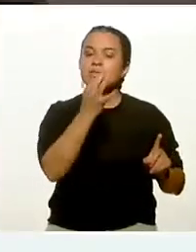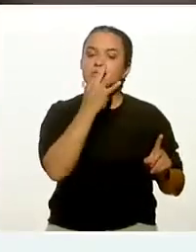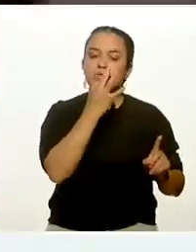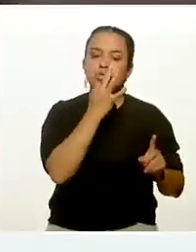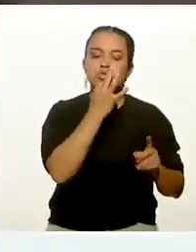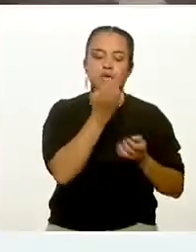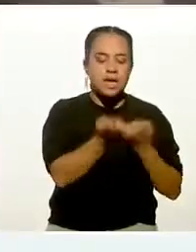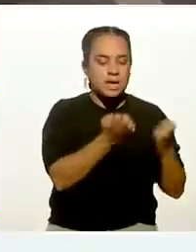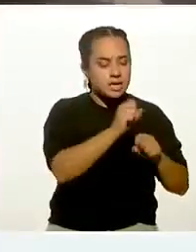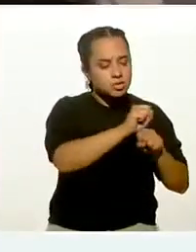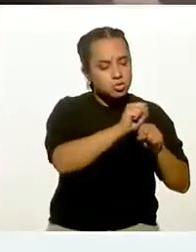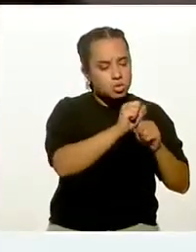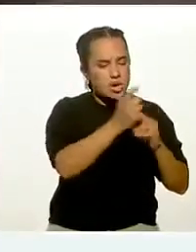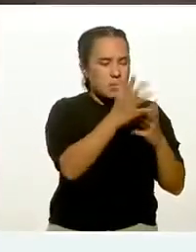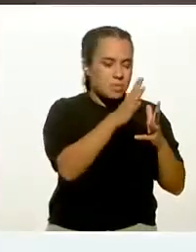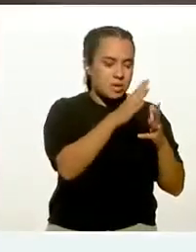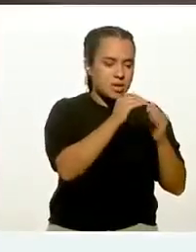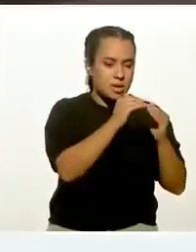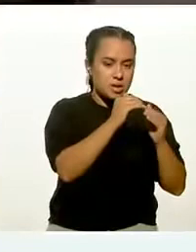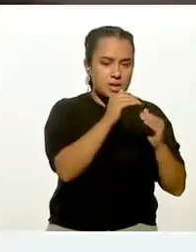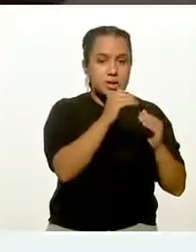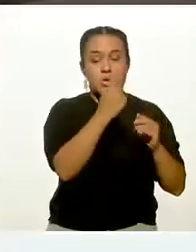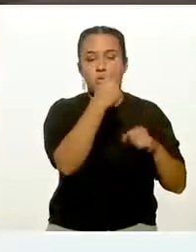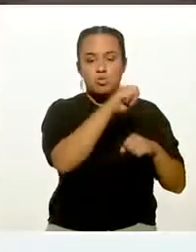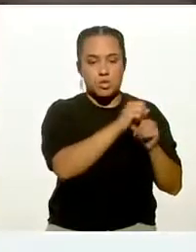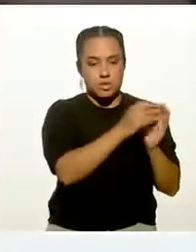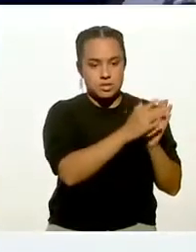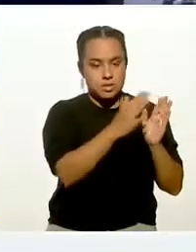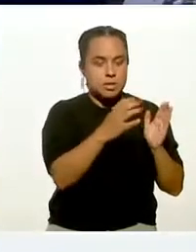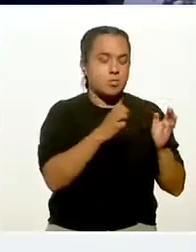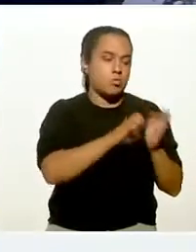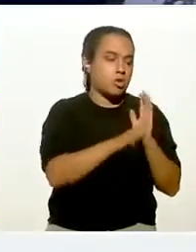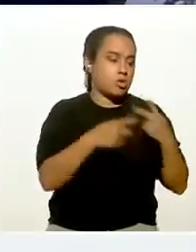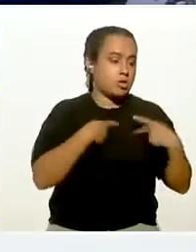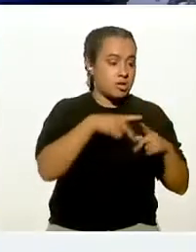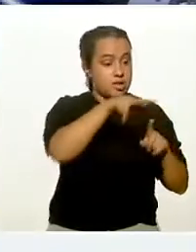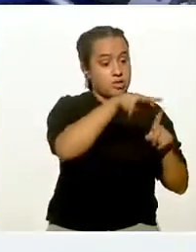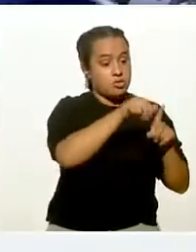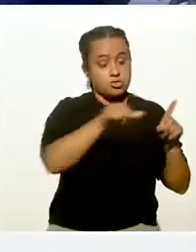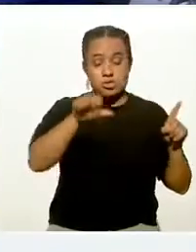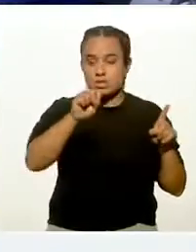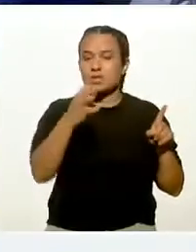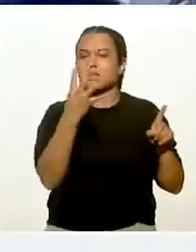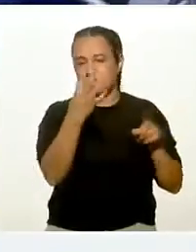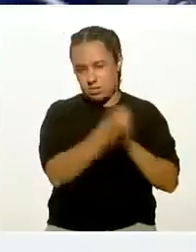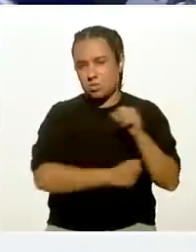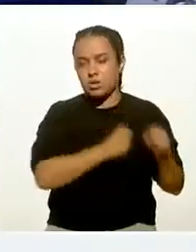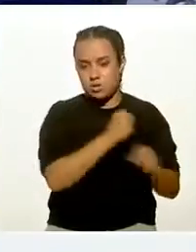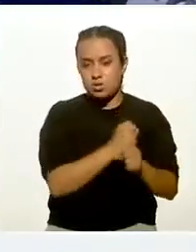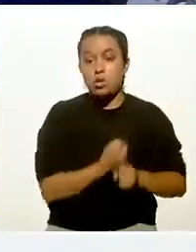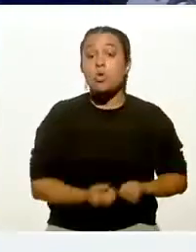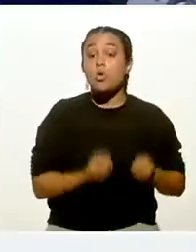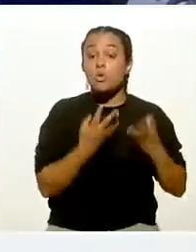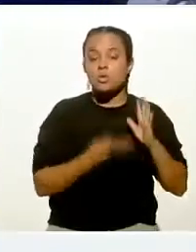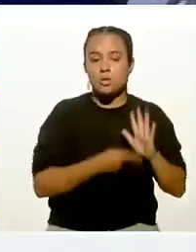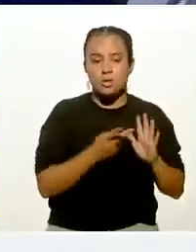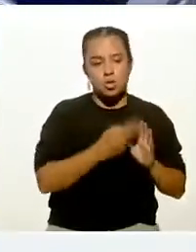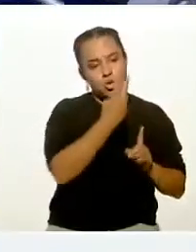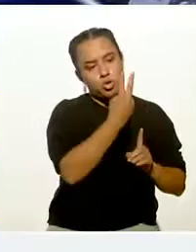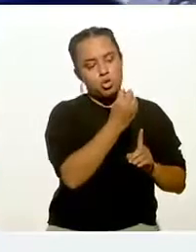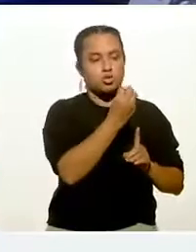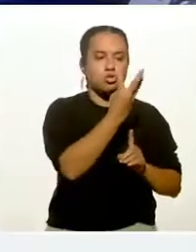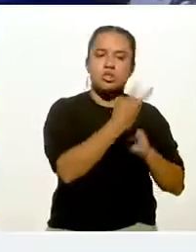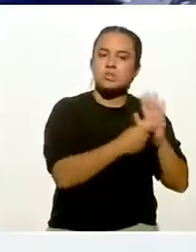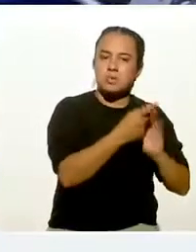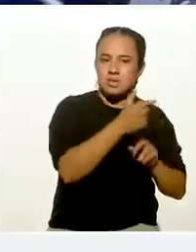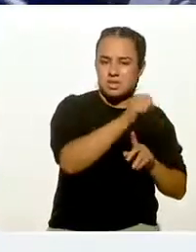moderada aeróbica en la semana. Una persona adulta de 18 a 64 años. ¿Con qué frecuencia? Bueno, de dos a tres veces por